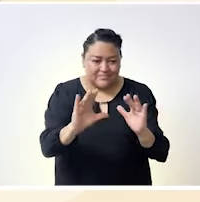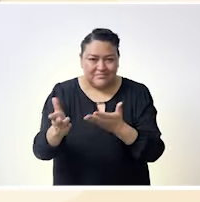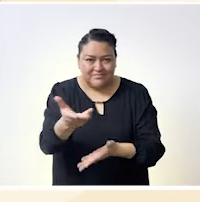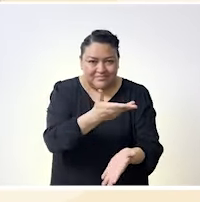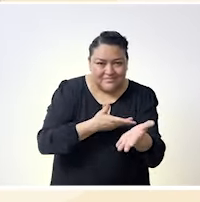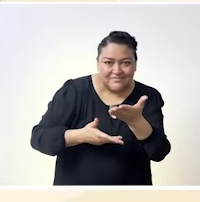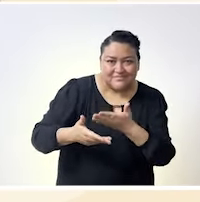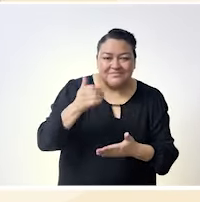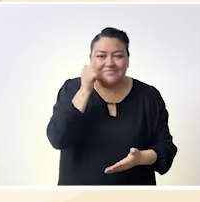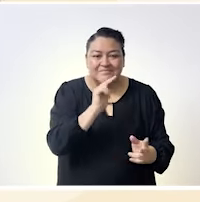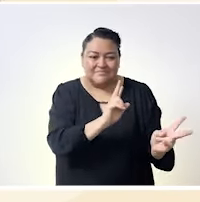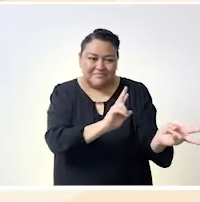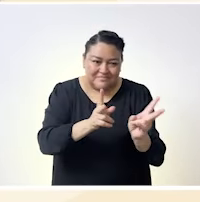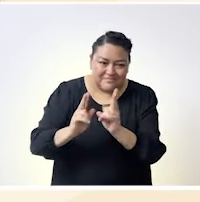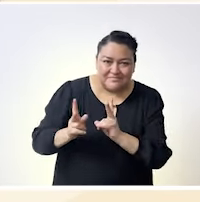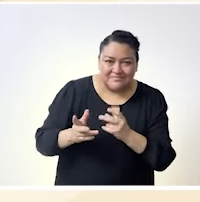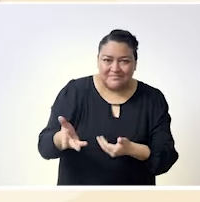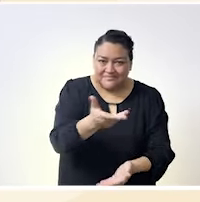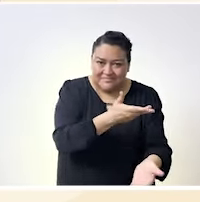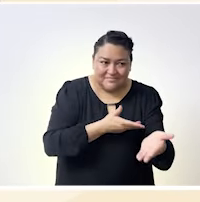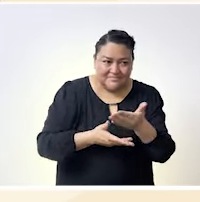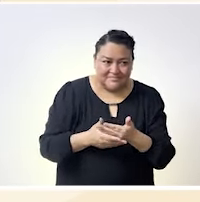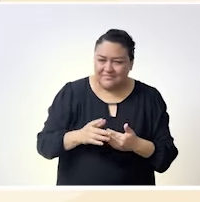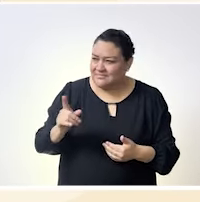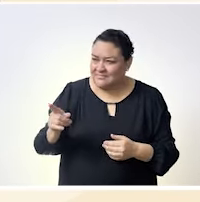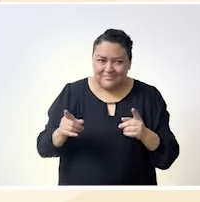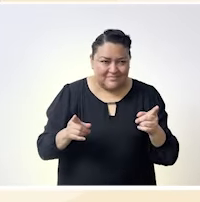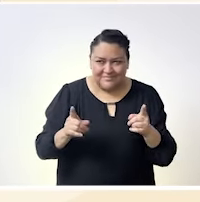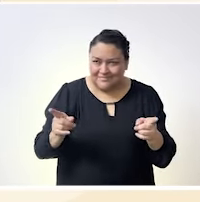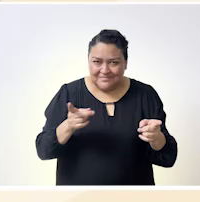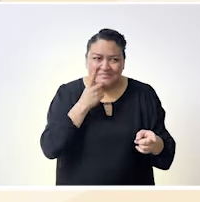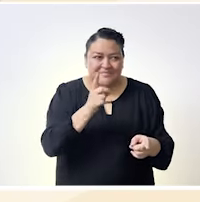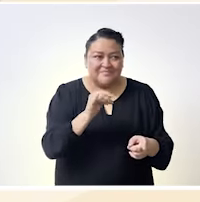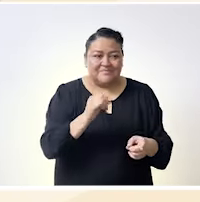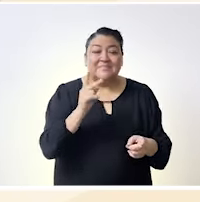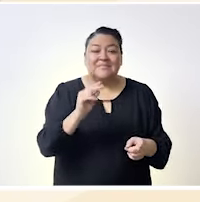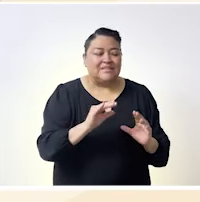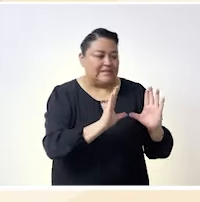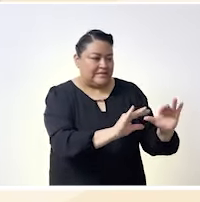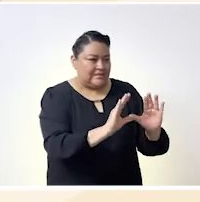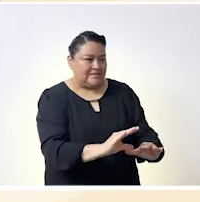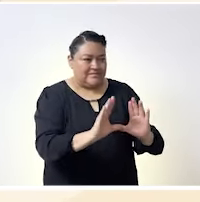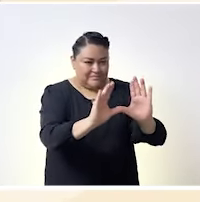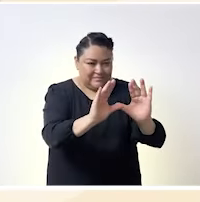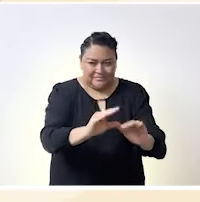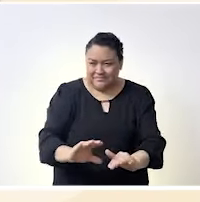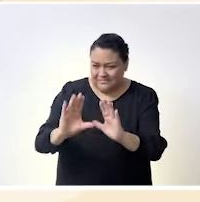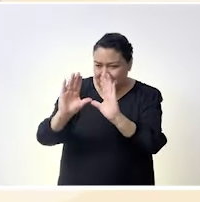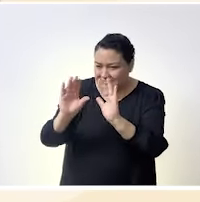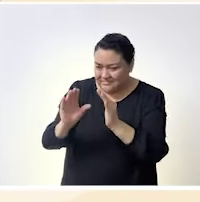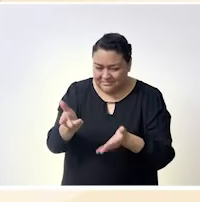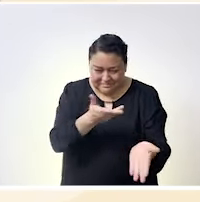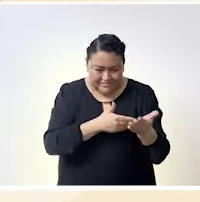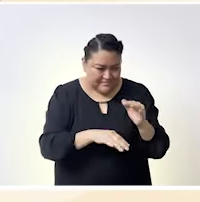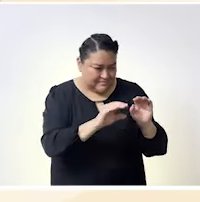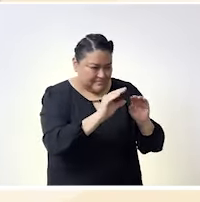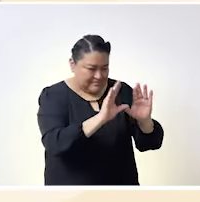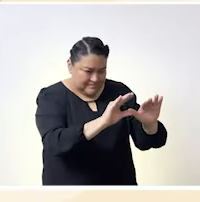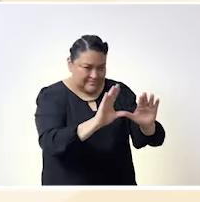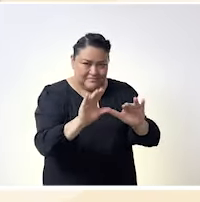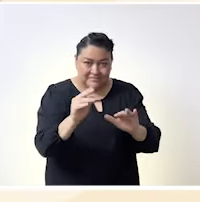el conocimiento hablar los temas o yo no me acuerdo si lo decías tú y sentar esos clachazos de información